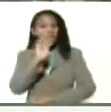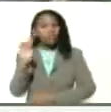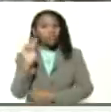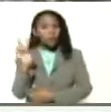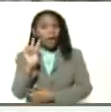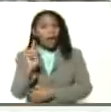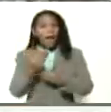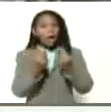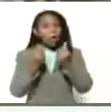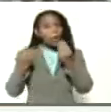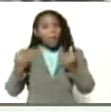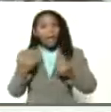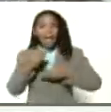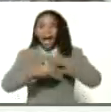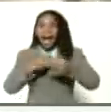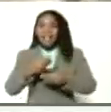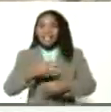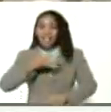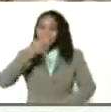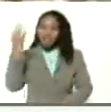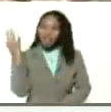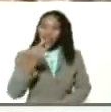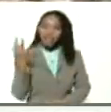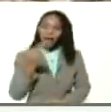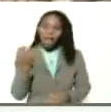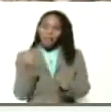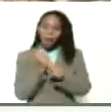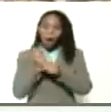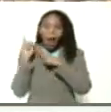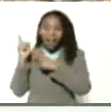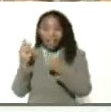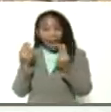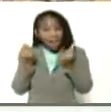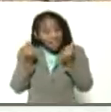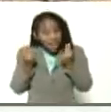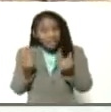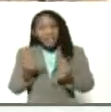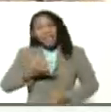economía que crea riqueza real. Esta es la riqueza real.